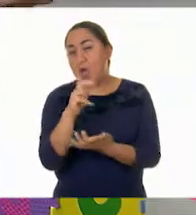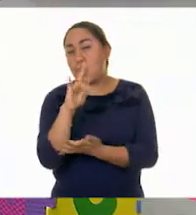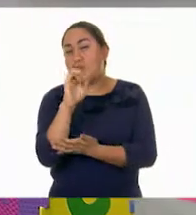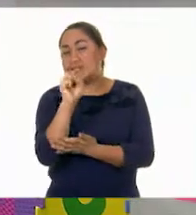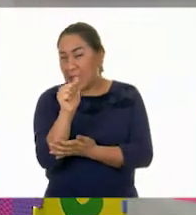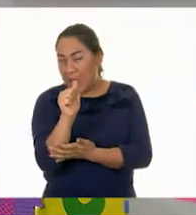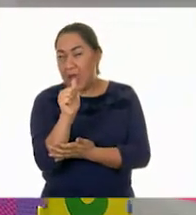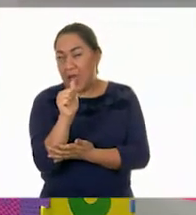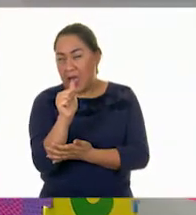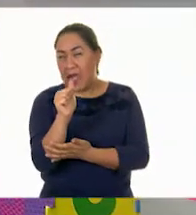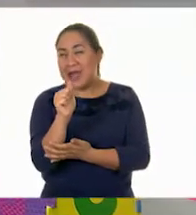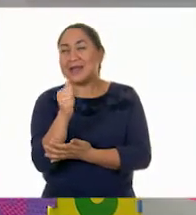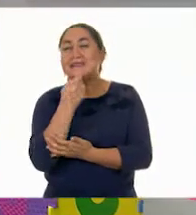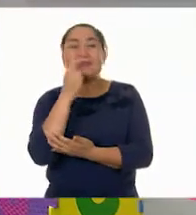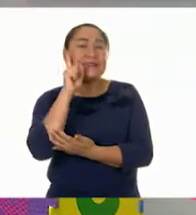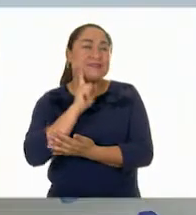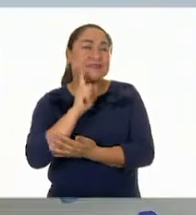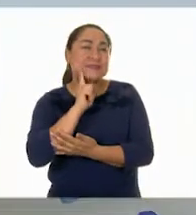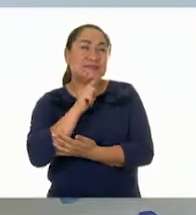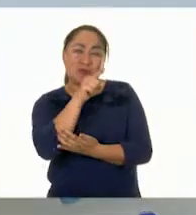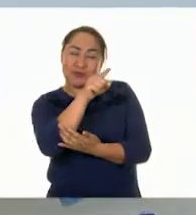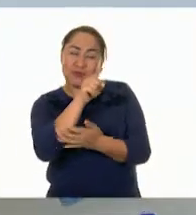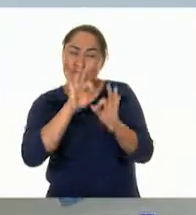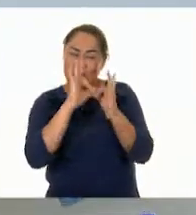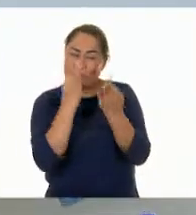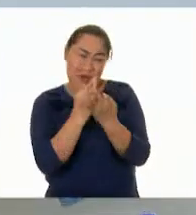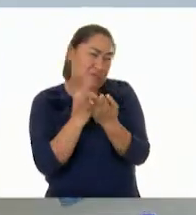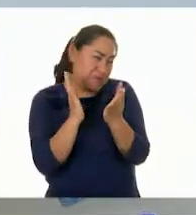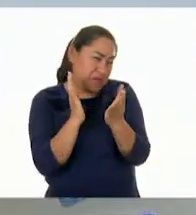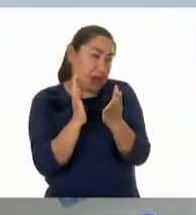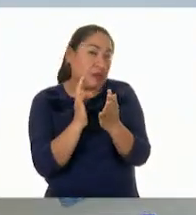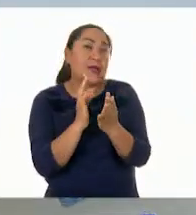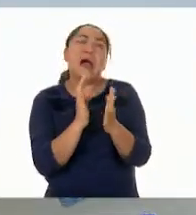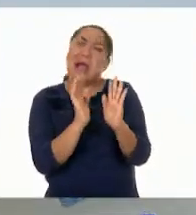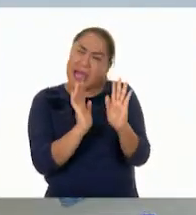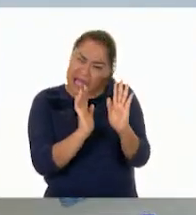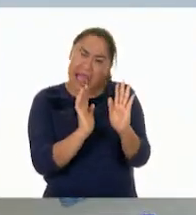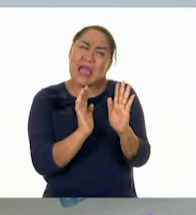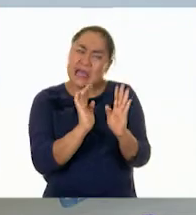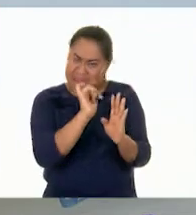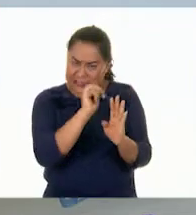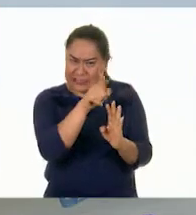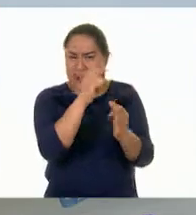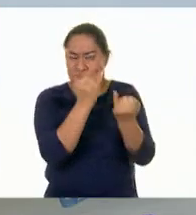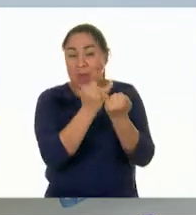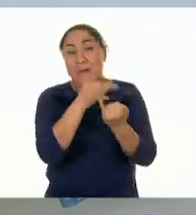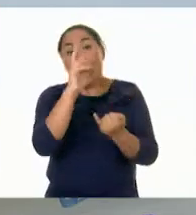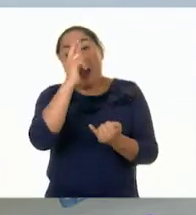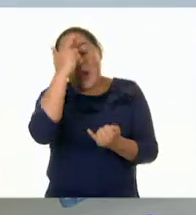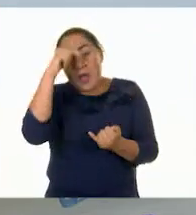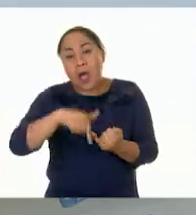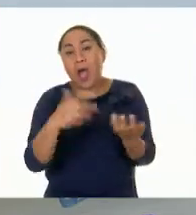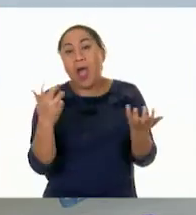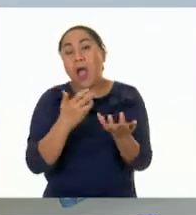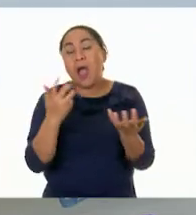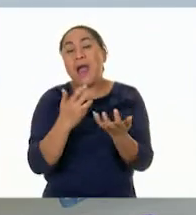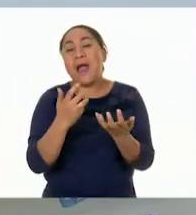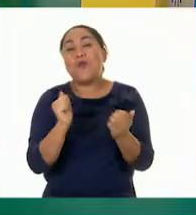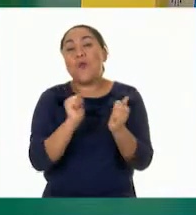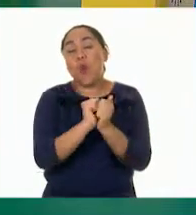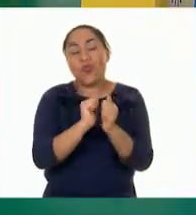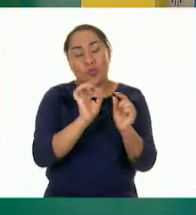Podemos utilizar el método de Luisa, pero recuerda que tenemos a nuestra invitada, que es la rana Lucía. ¡Ah, claro!